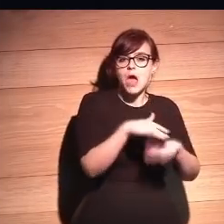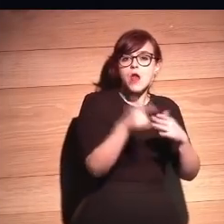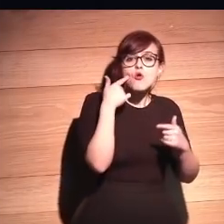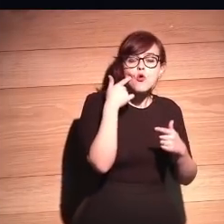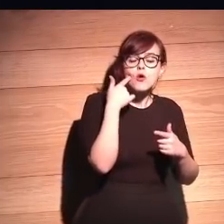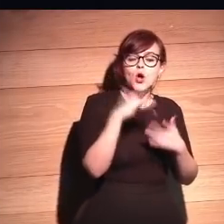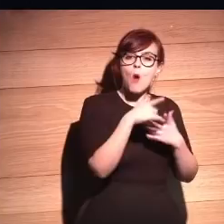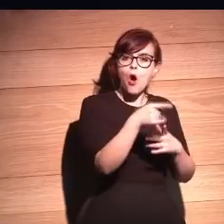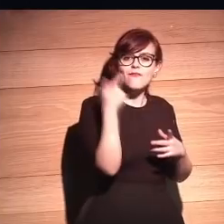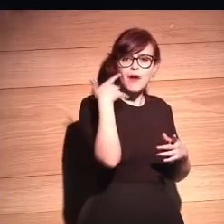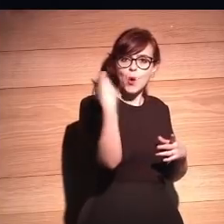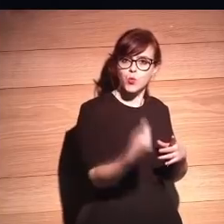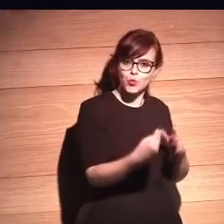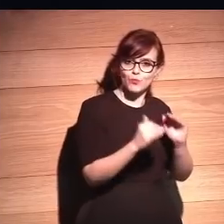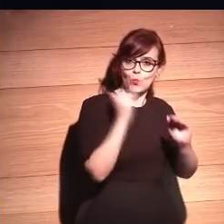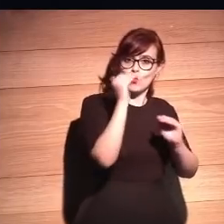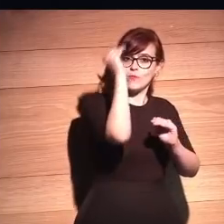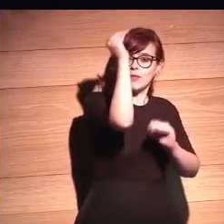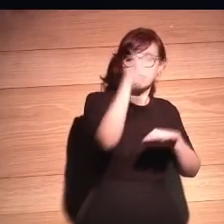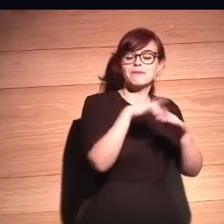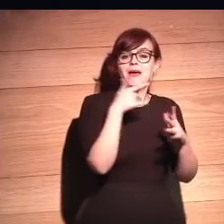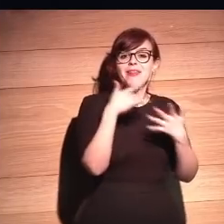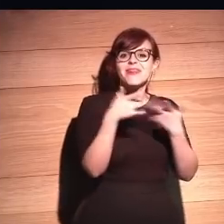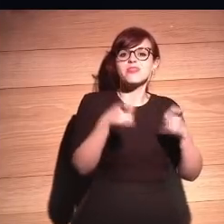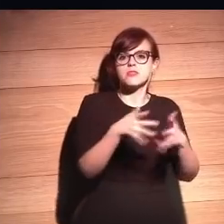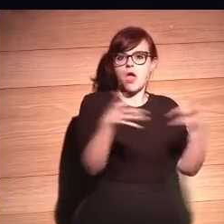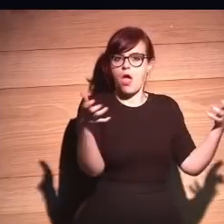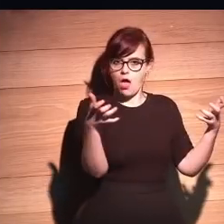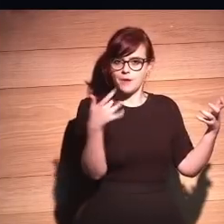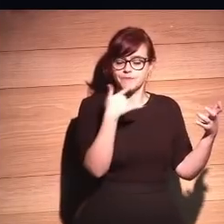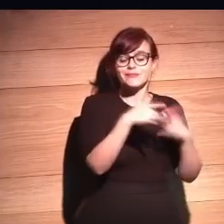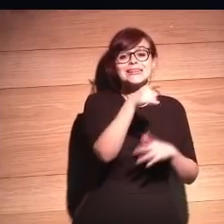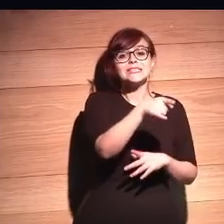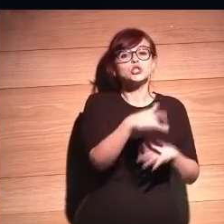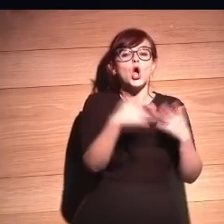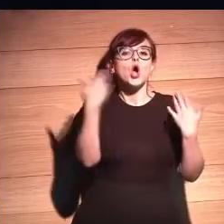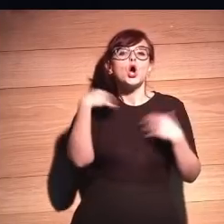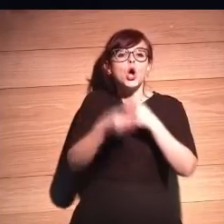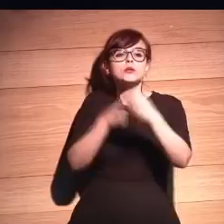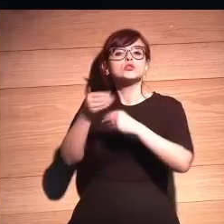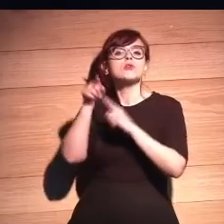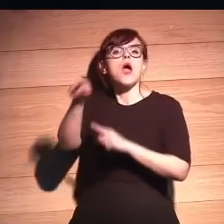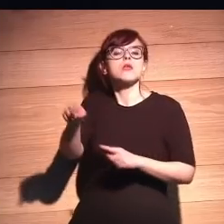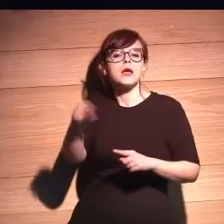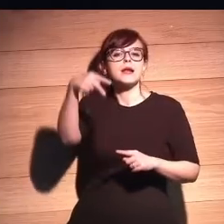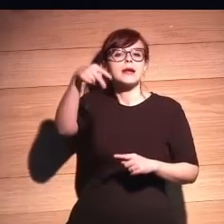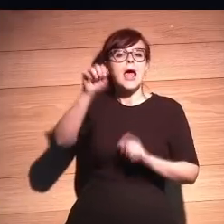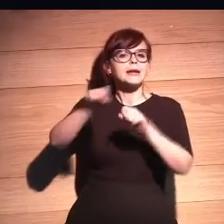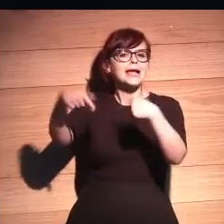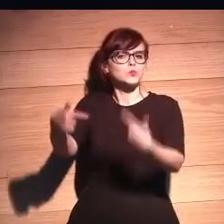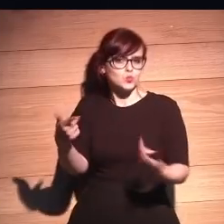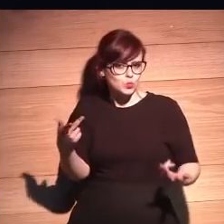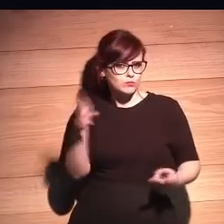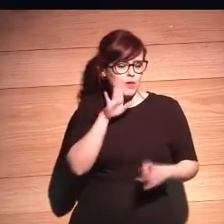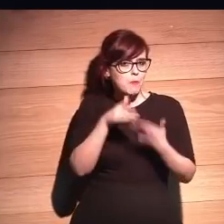tengan reputación. Por eso a día de hoy todo el mundo cuando quiere citar algo importante pues dice esto ha salido en Nature. ¿Por qué dices eso? Puede haber